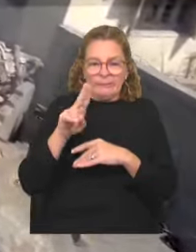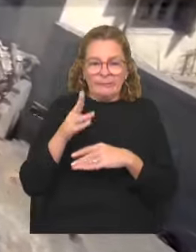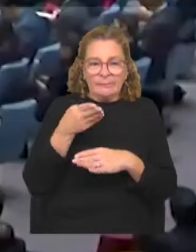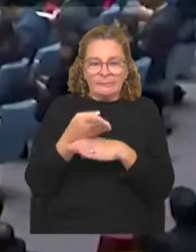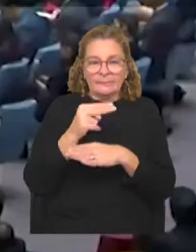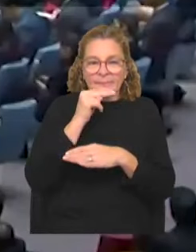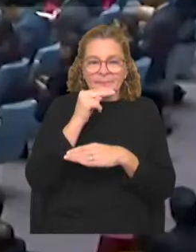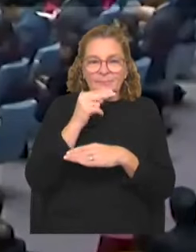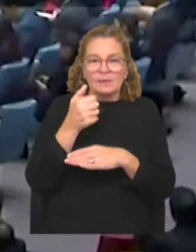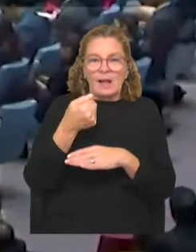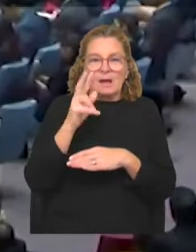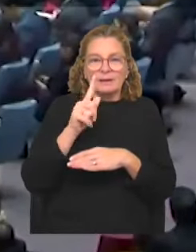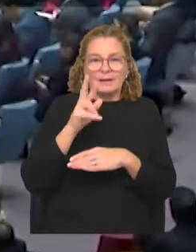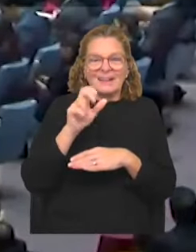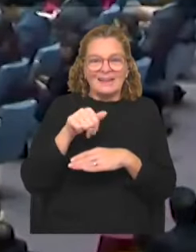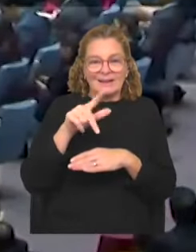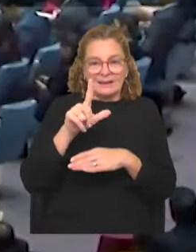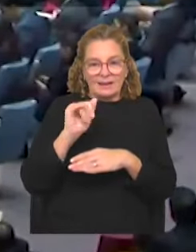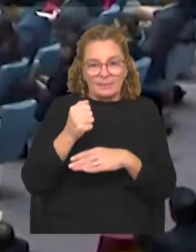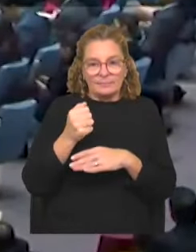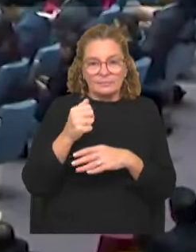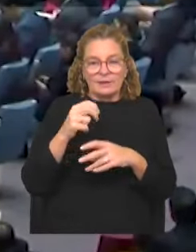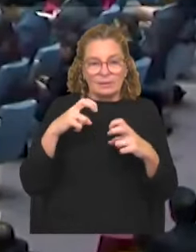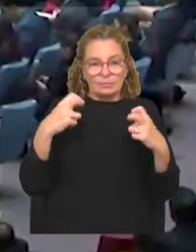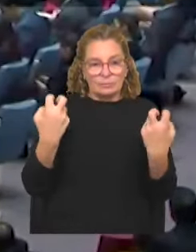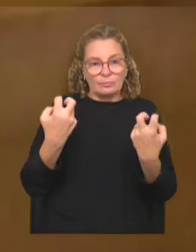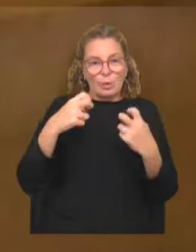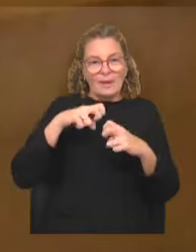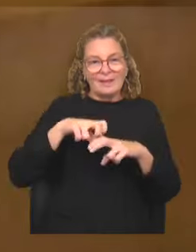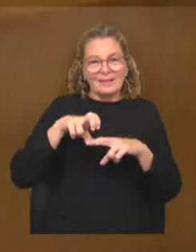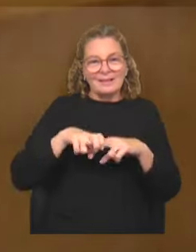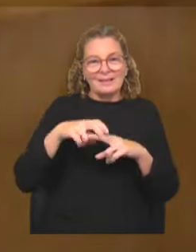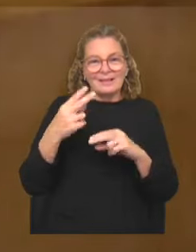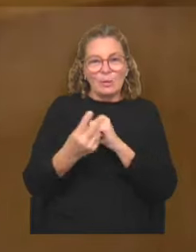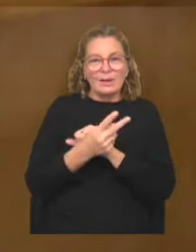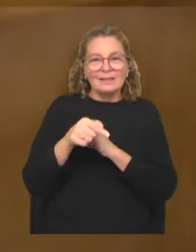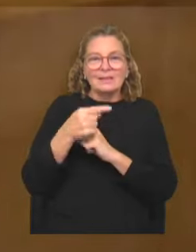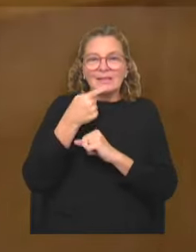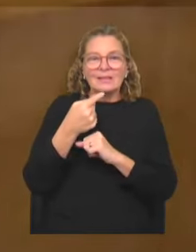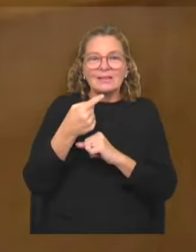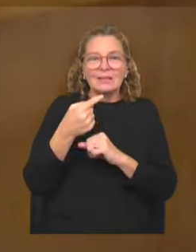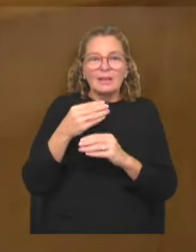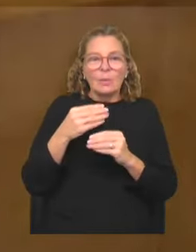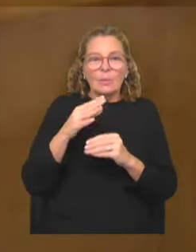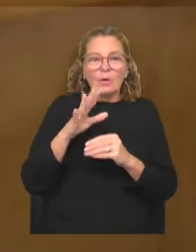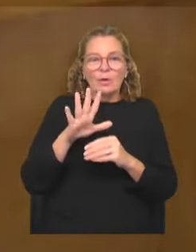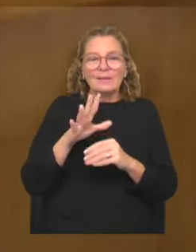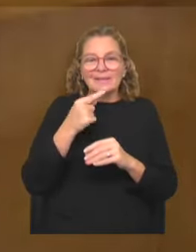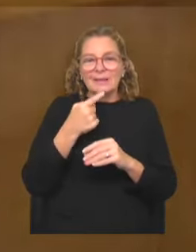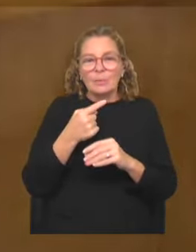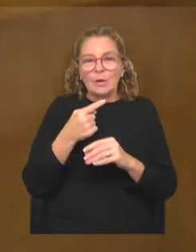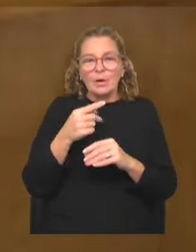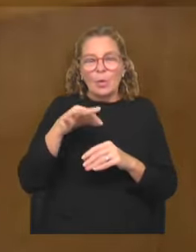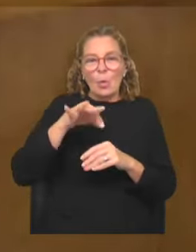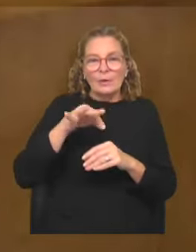este viernes por Argelia, que ocupa uno de los 10 asientos rotativos del Consejo de Seguridad. Este organismo se completa con las cinco potencias, las